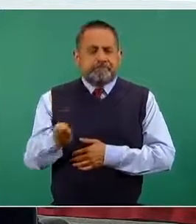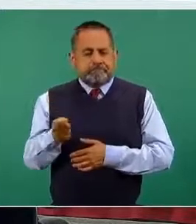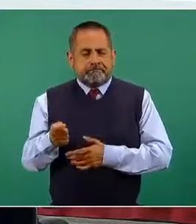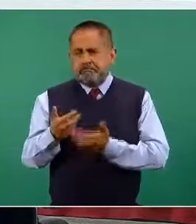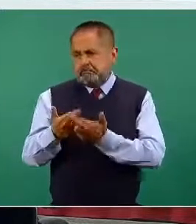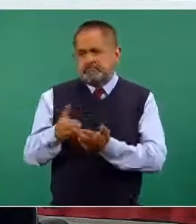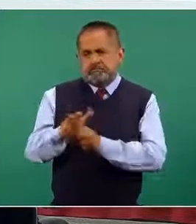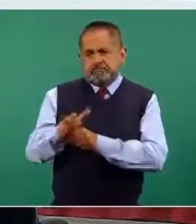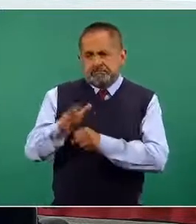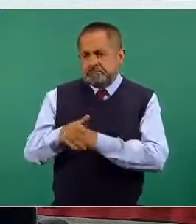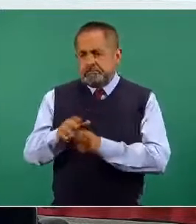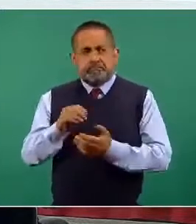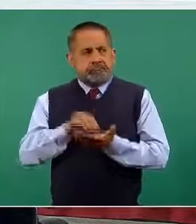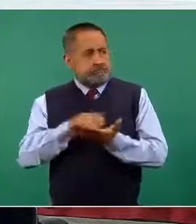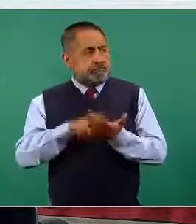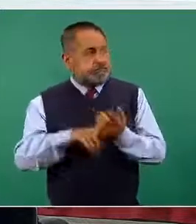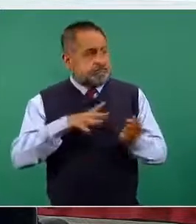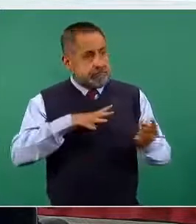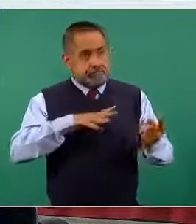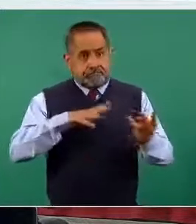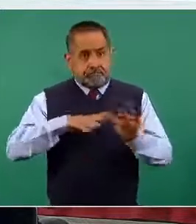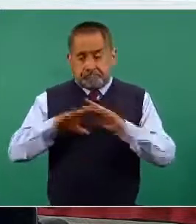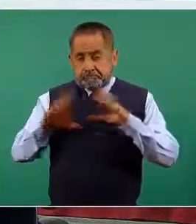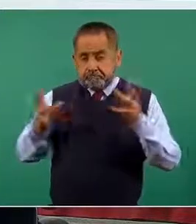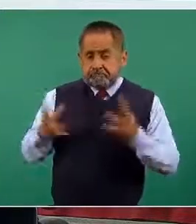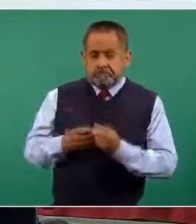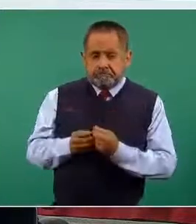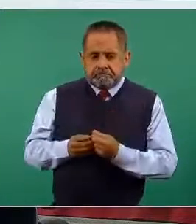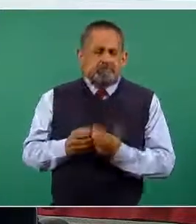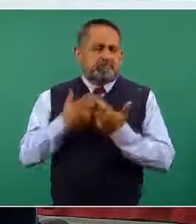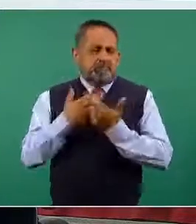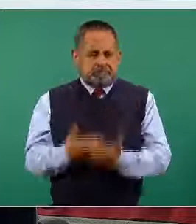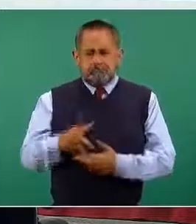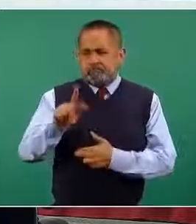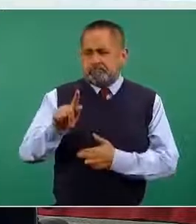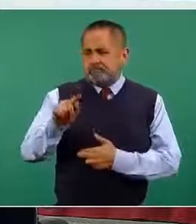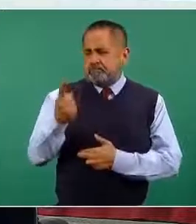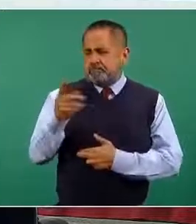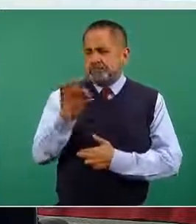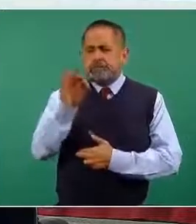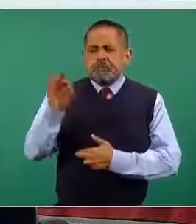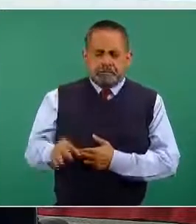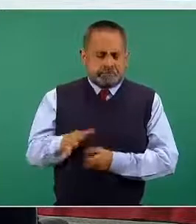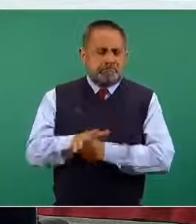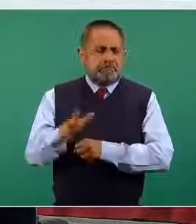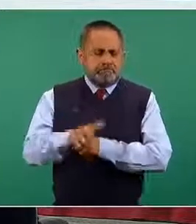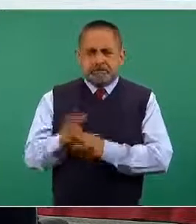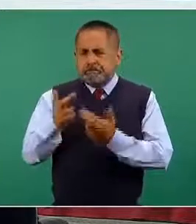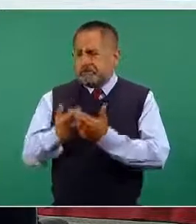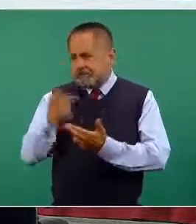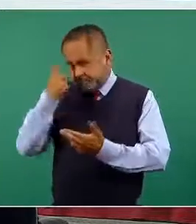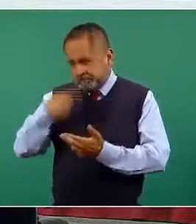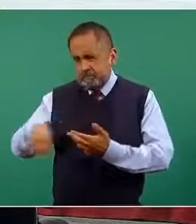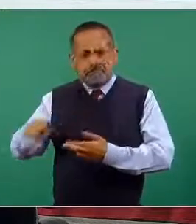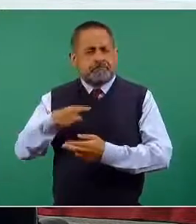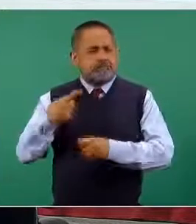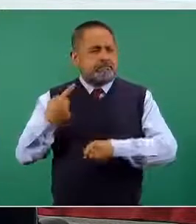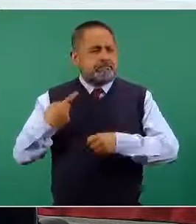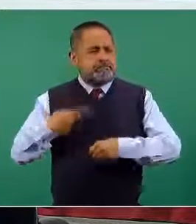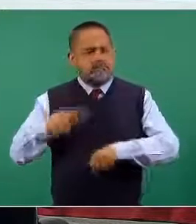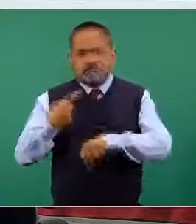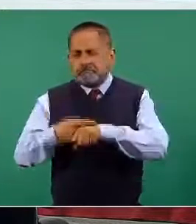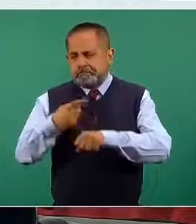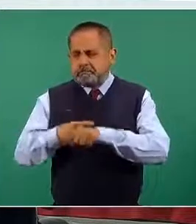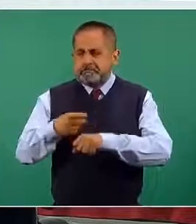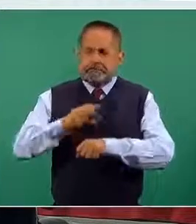reportadas en la red IRAG, en este sistema de información de red hospitalaria para la atención de